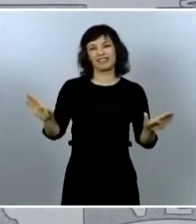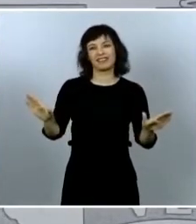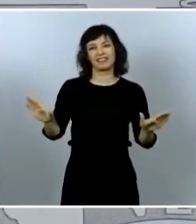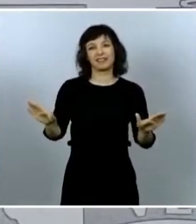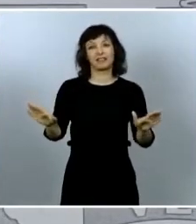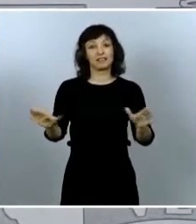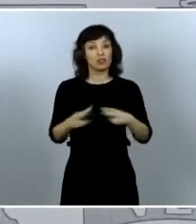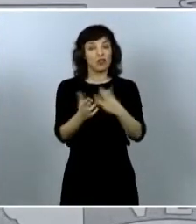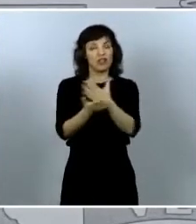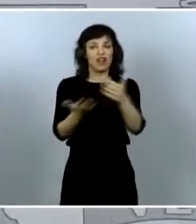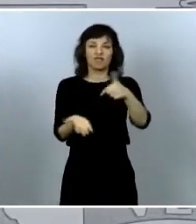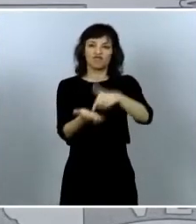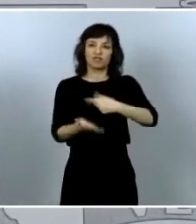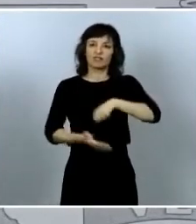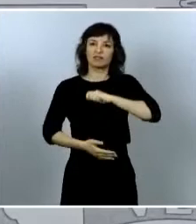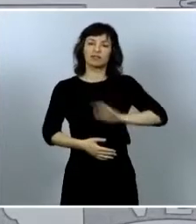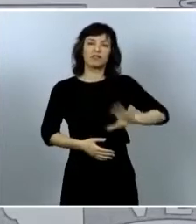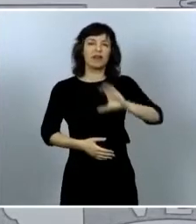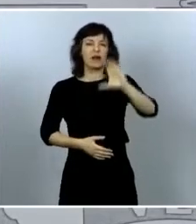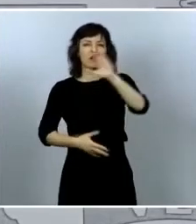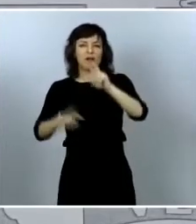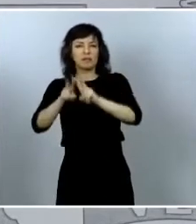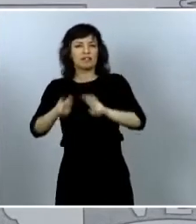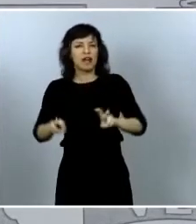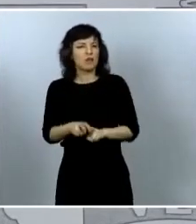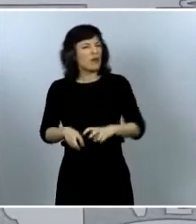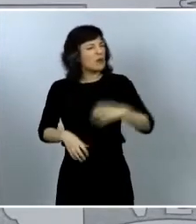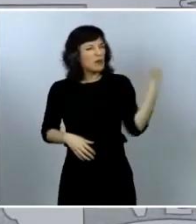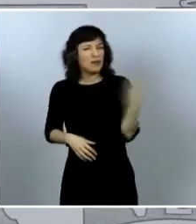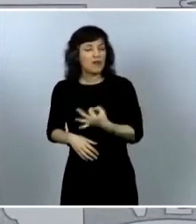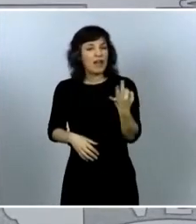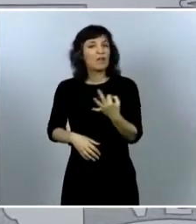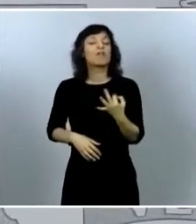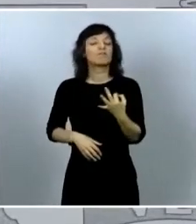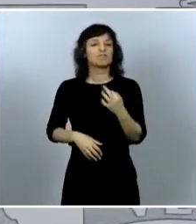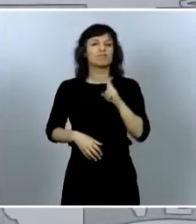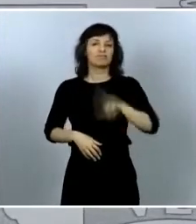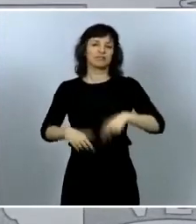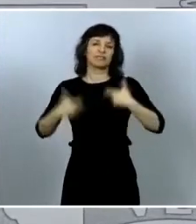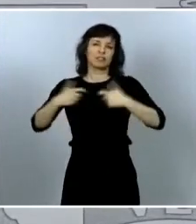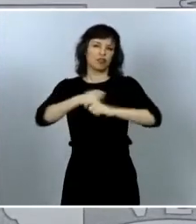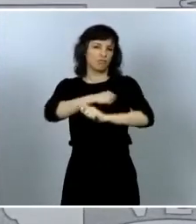y nunca debió dejar de ser y es un sector estratégico